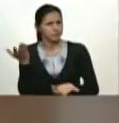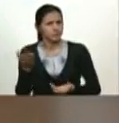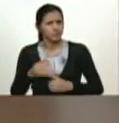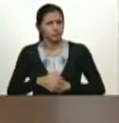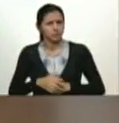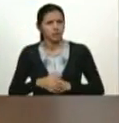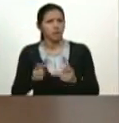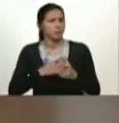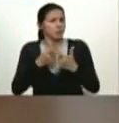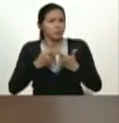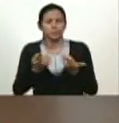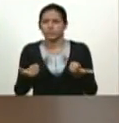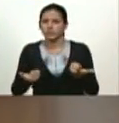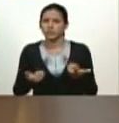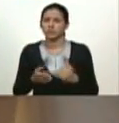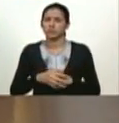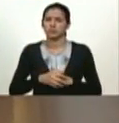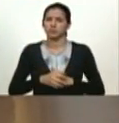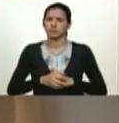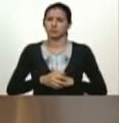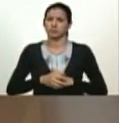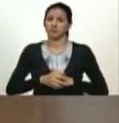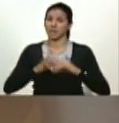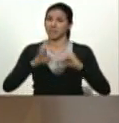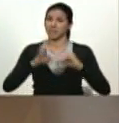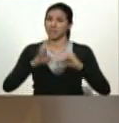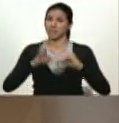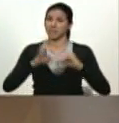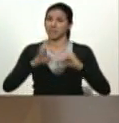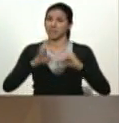entonces con decisiones